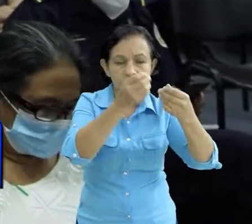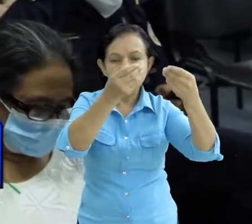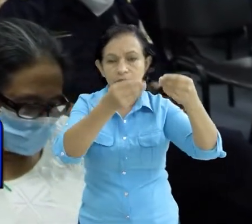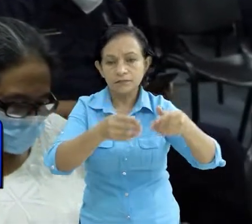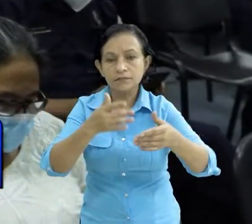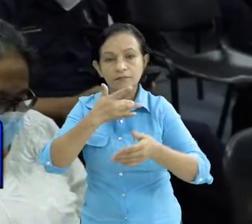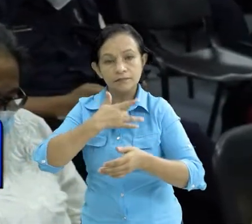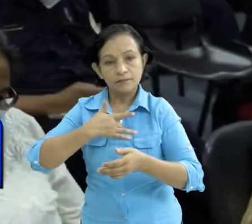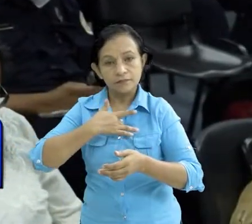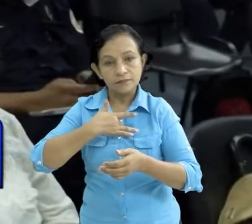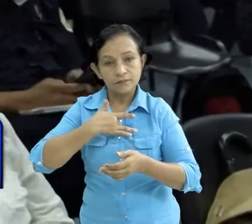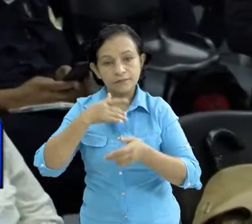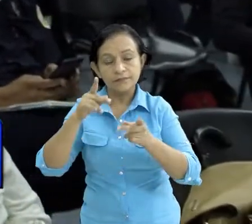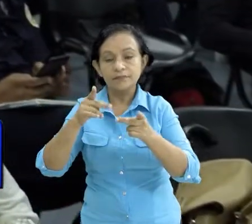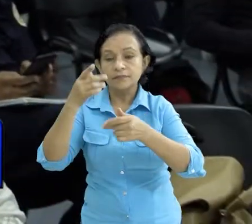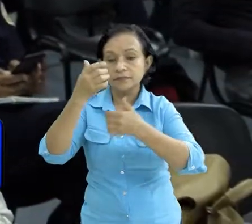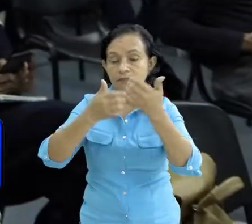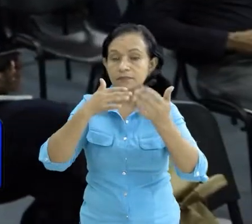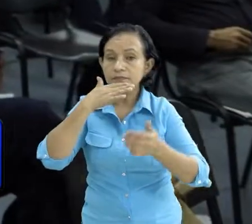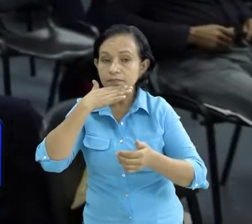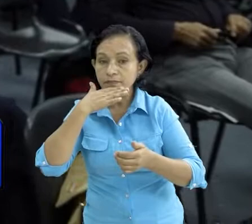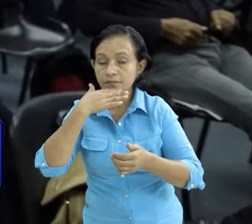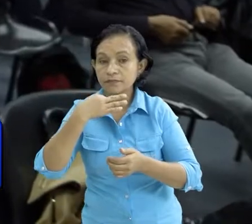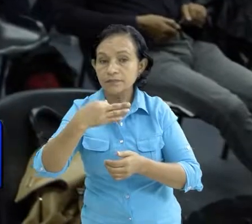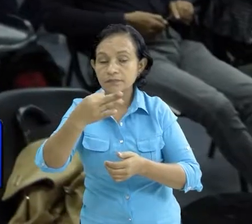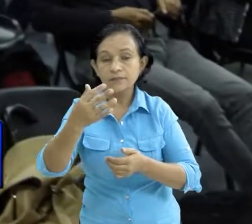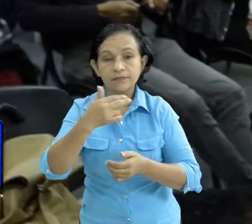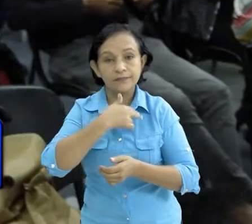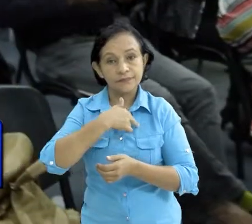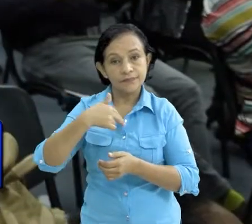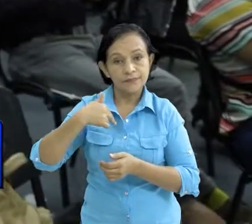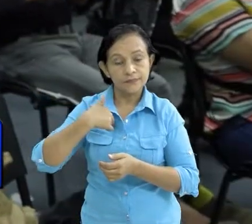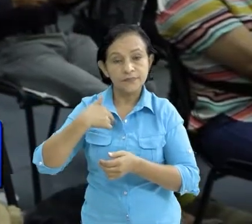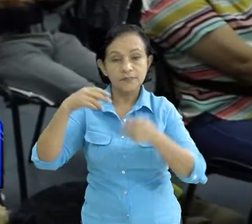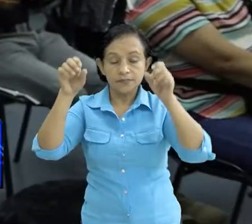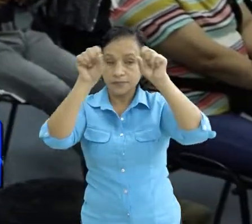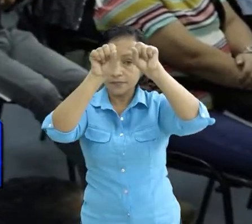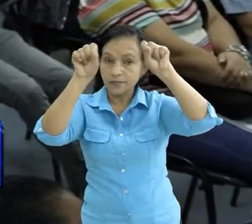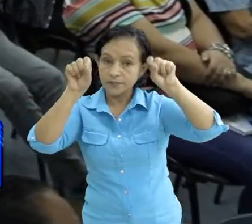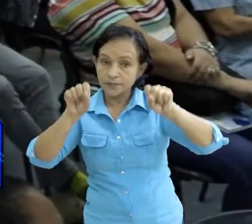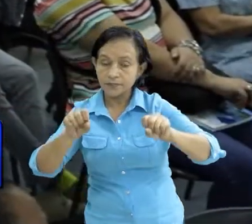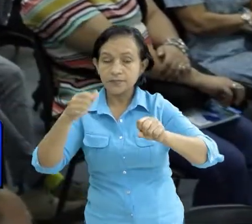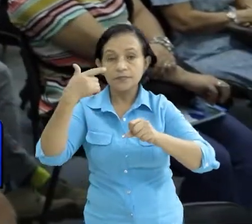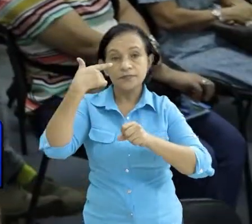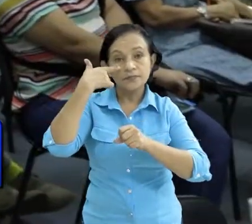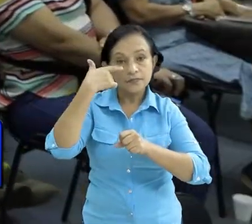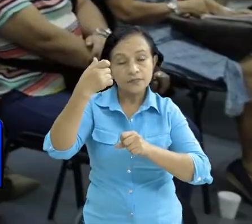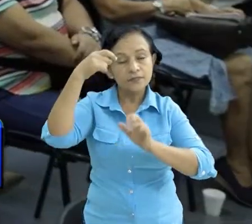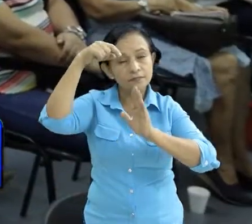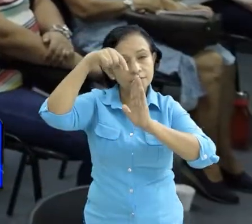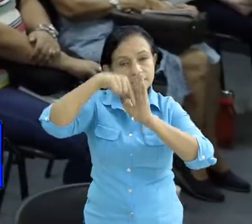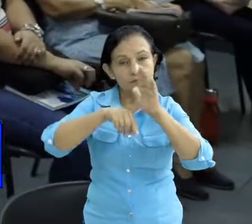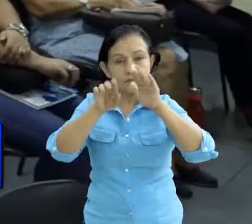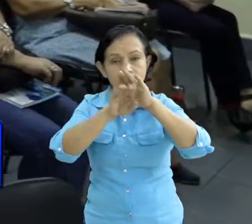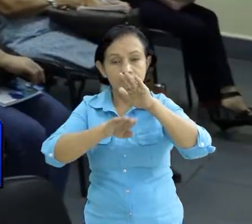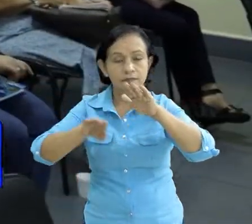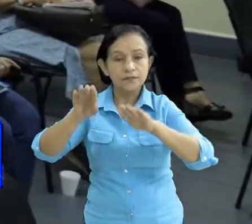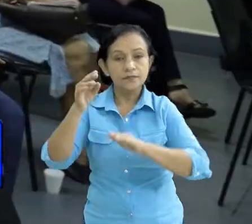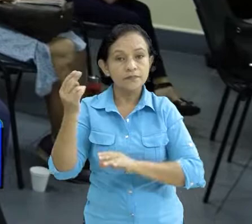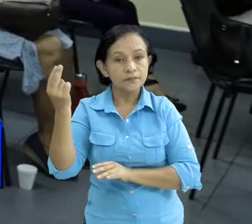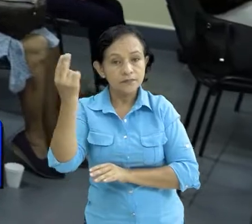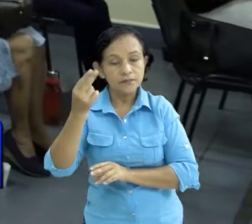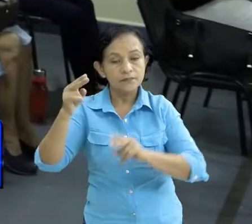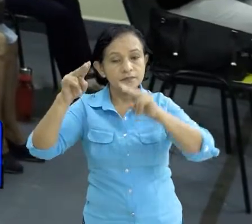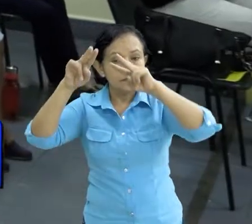y necesidades al momento de una emergencia hemos realizado un taller para conocer y profundizar sobre la metodología